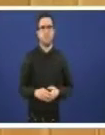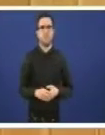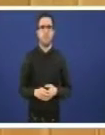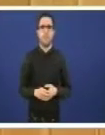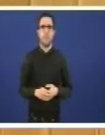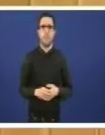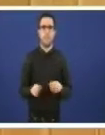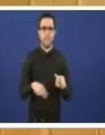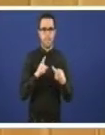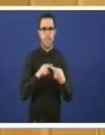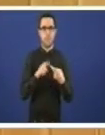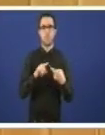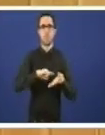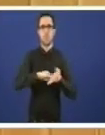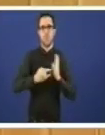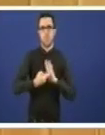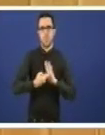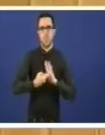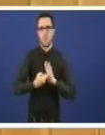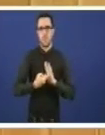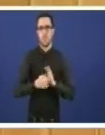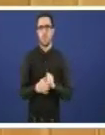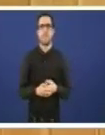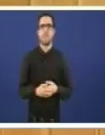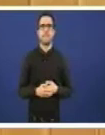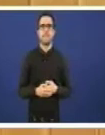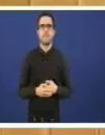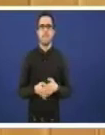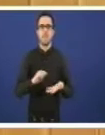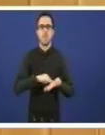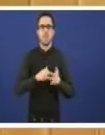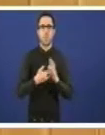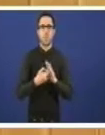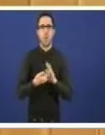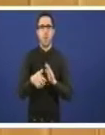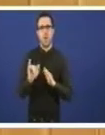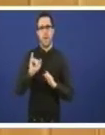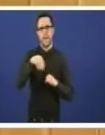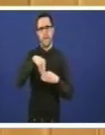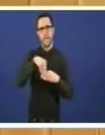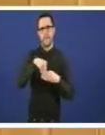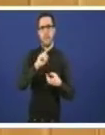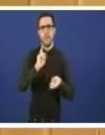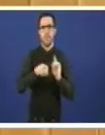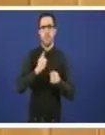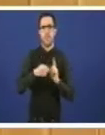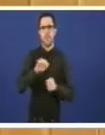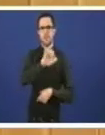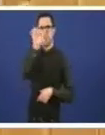solución está nas directivas europeas que por outra banda son obrigatorias de obrigado cumplimento